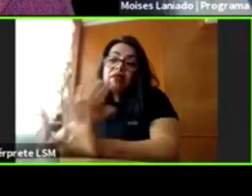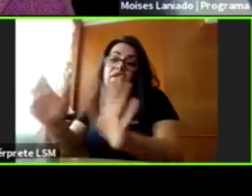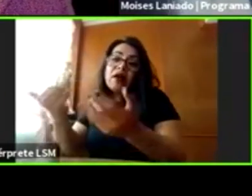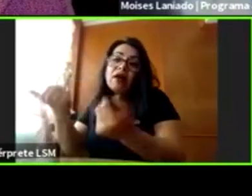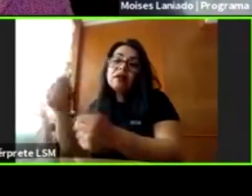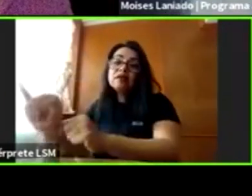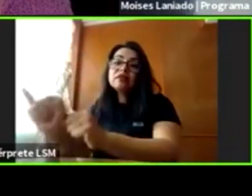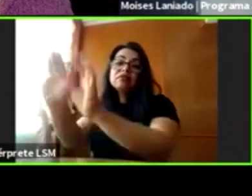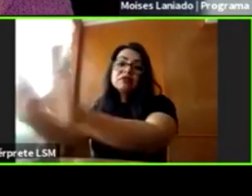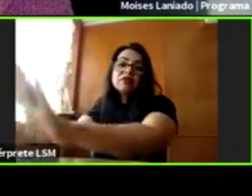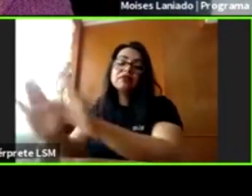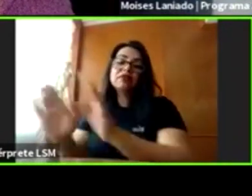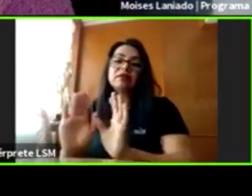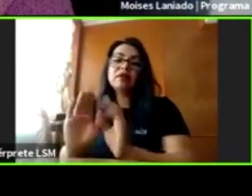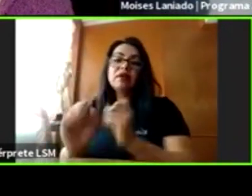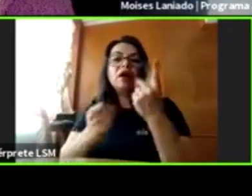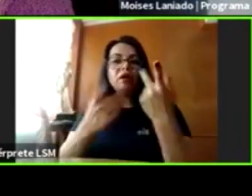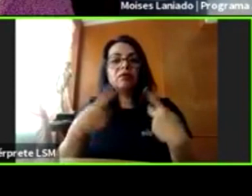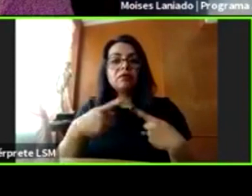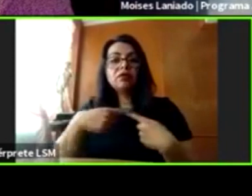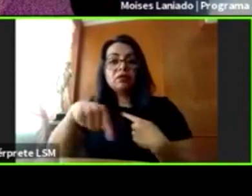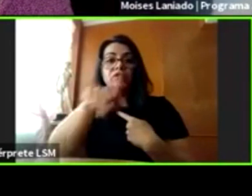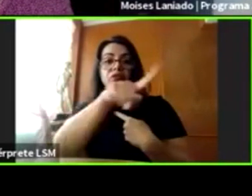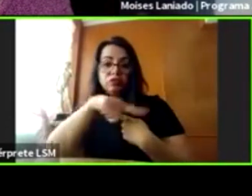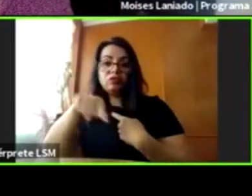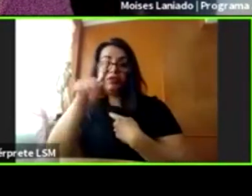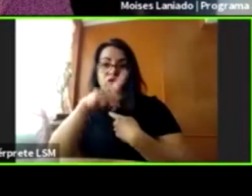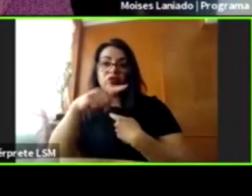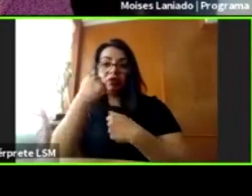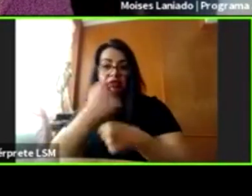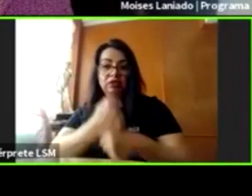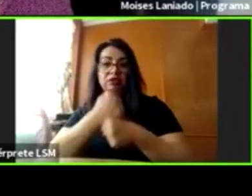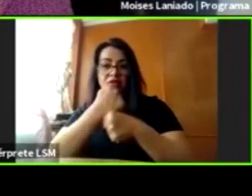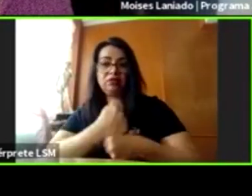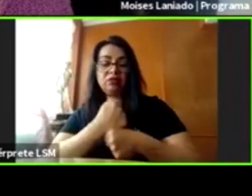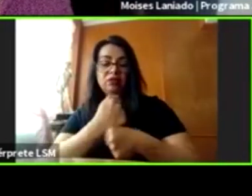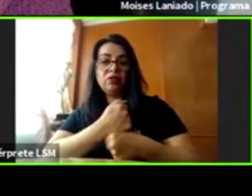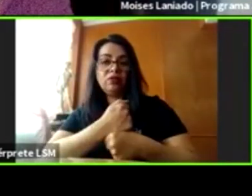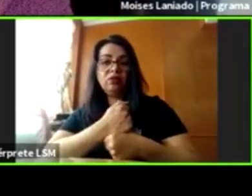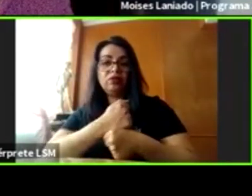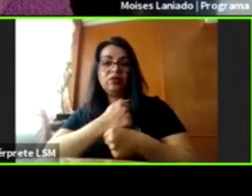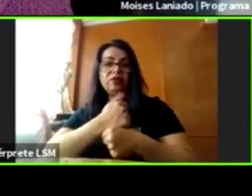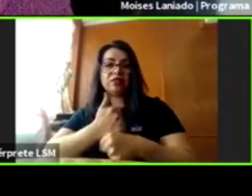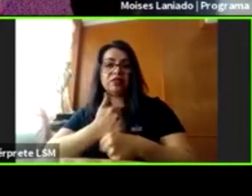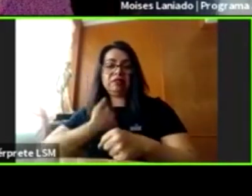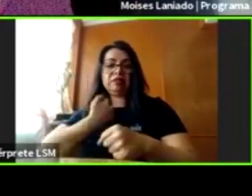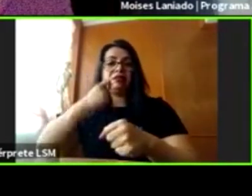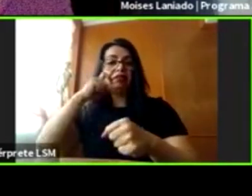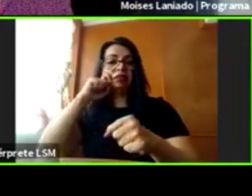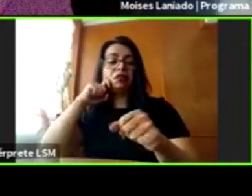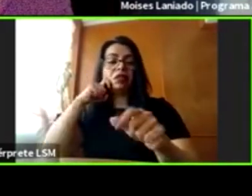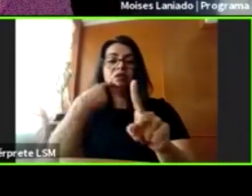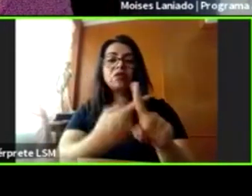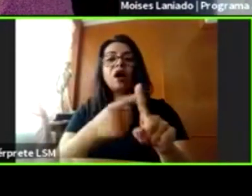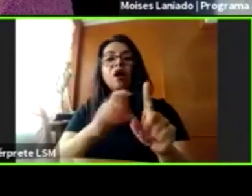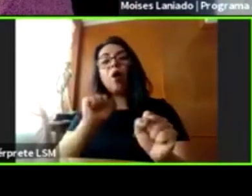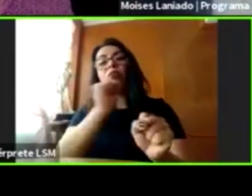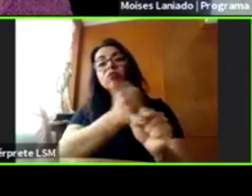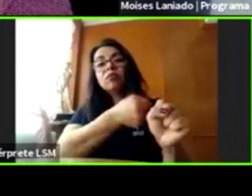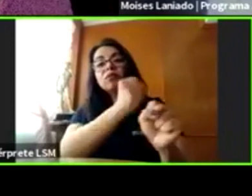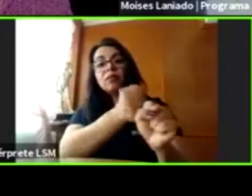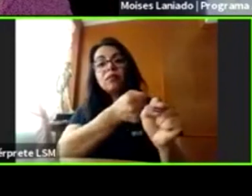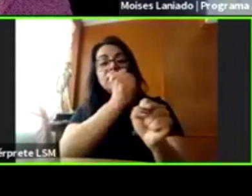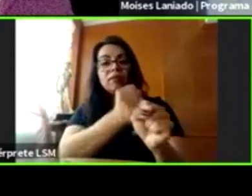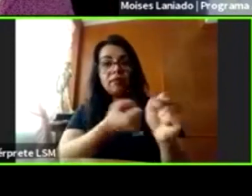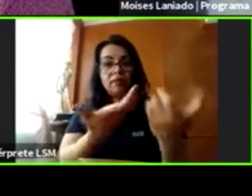que nos escuchan incluso si ellos sufrieron de niños abusos sexuales o violencia sexual o maltrato, es que los seres humanos somos